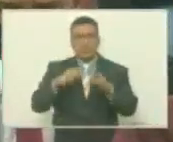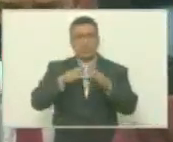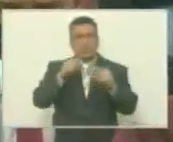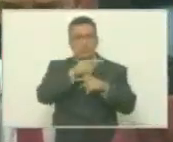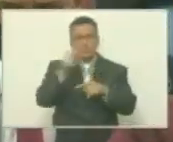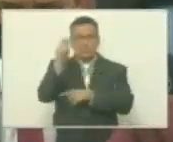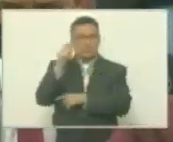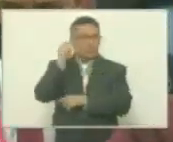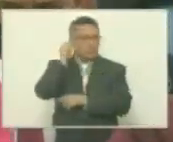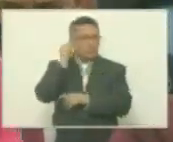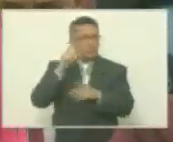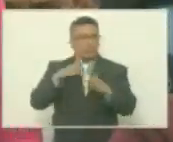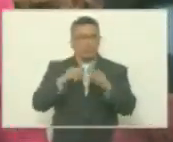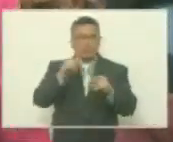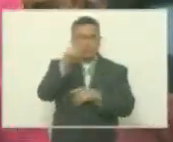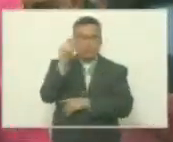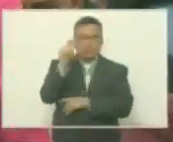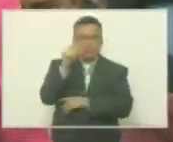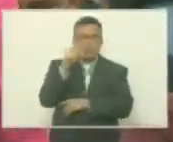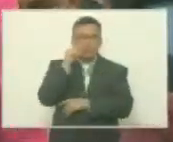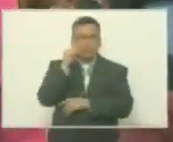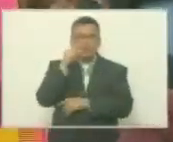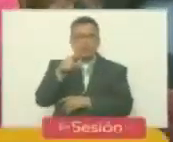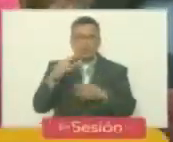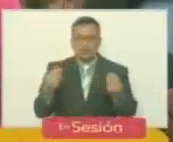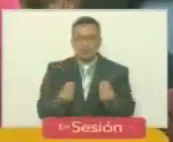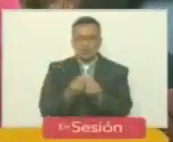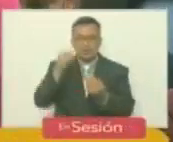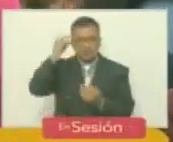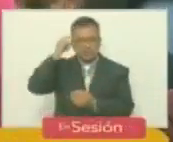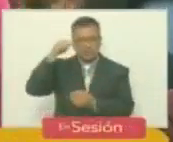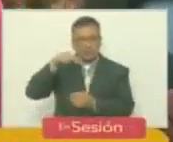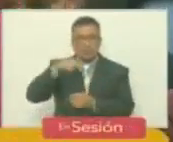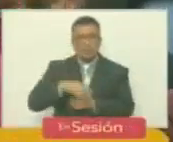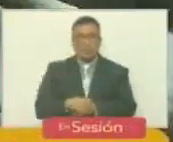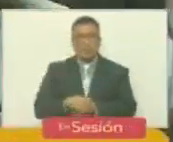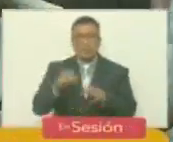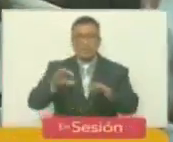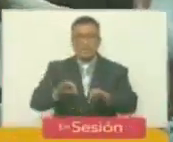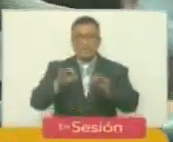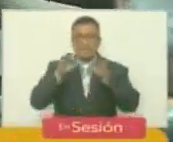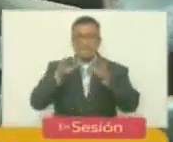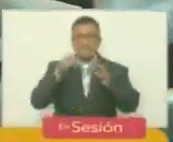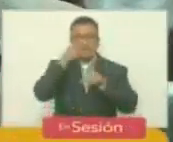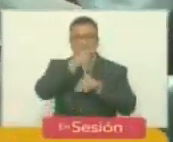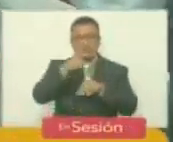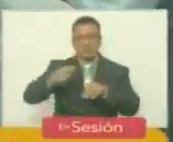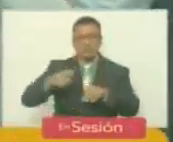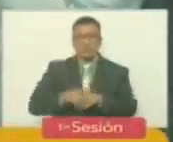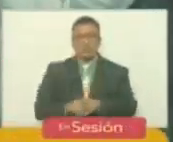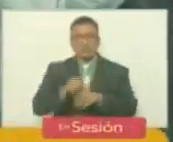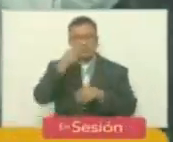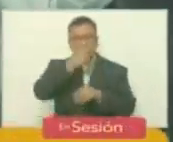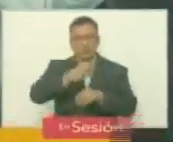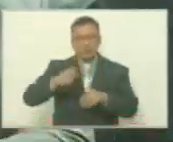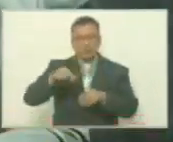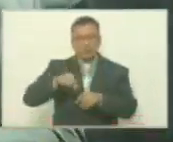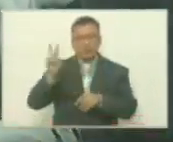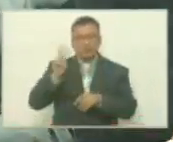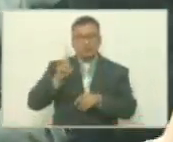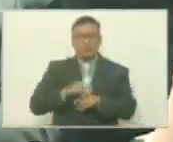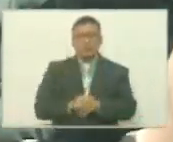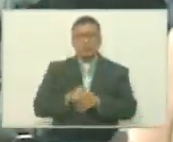las diputadas y los diputados que nos acompañan y en especial al pueblo, al pueblo de Venezuela